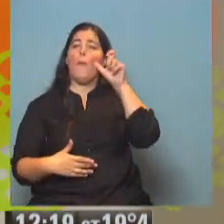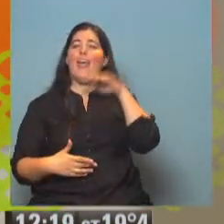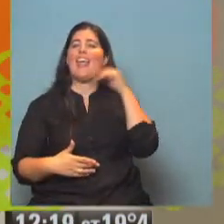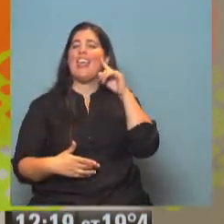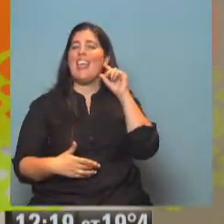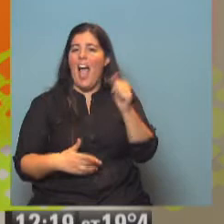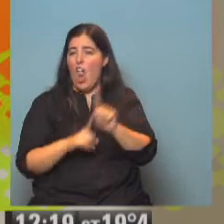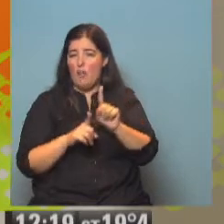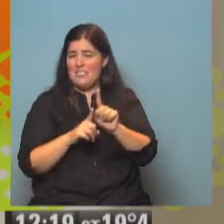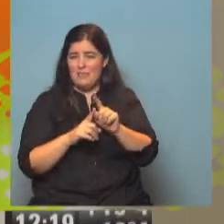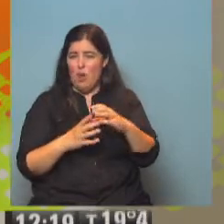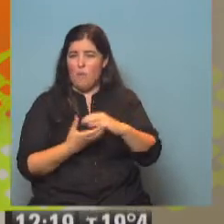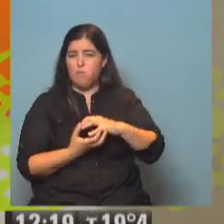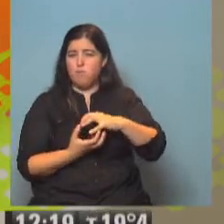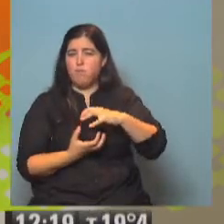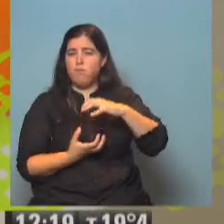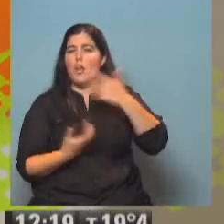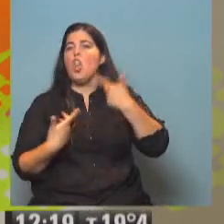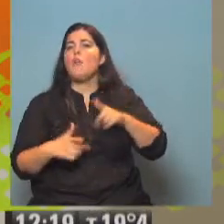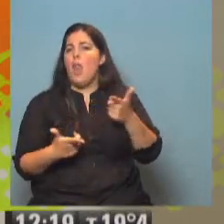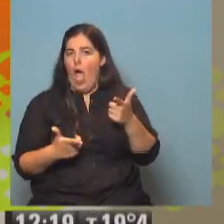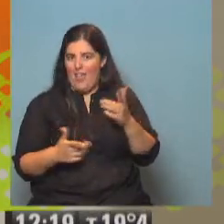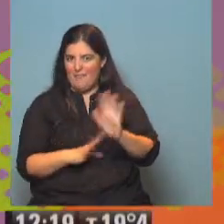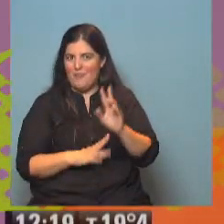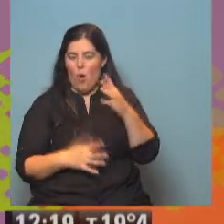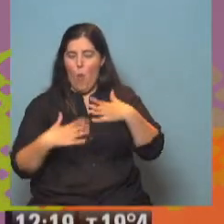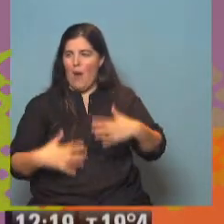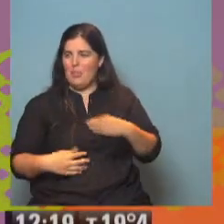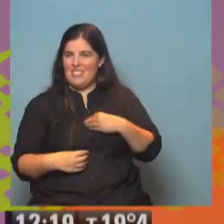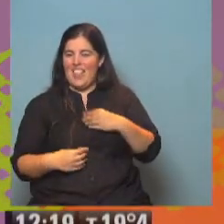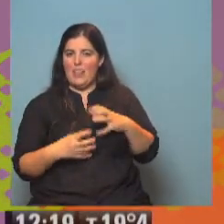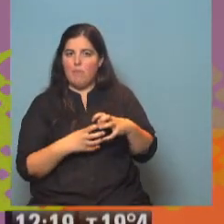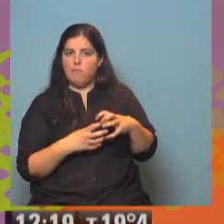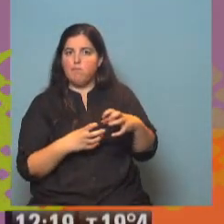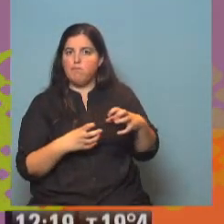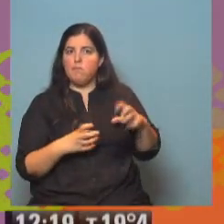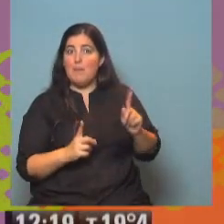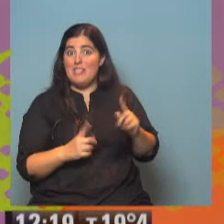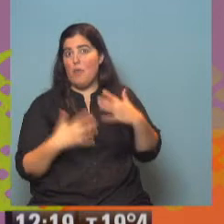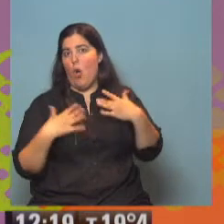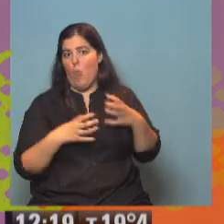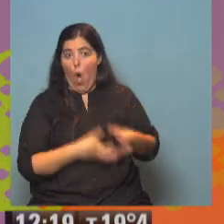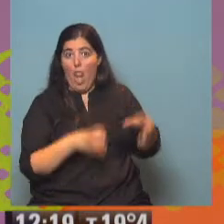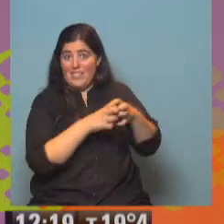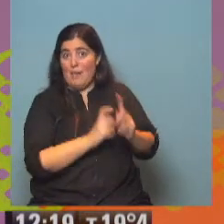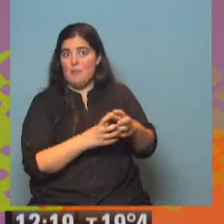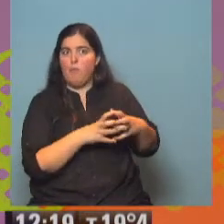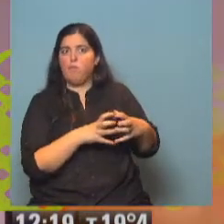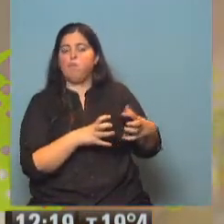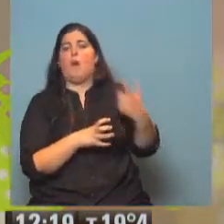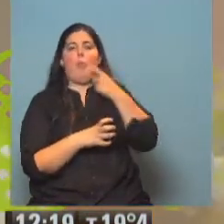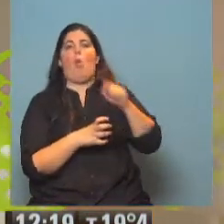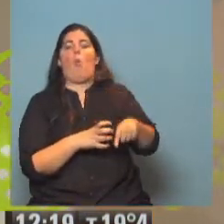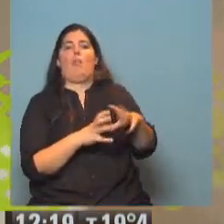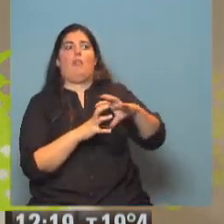la vejiga. ¿Qué vamos a sentir? Vamos a sentir que algo anormal está sucediendo en nuestro cuerpo y se nos hincha por la bolsa. Nos vamos hinchar la bolsa y nos vamos a dar cuenta por